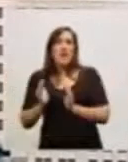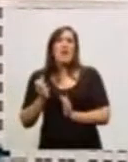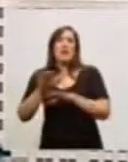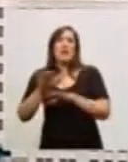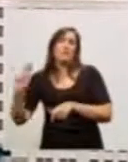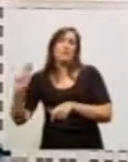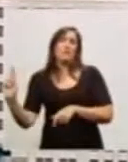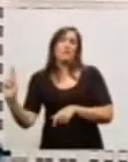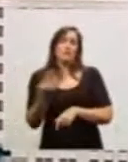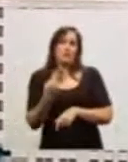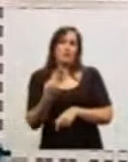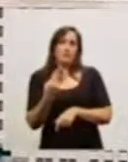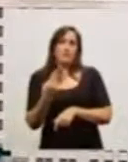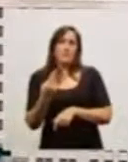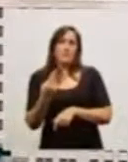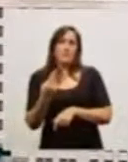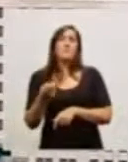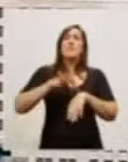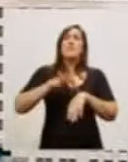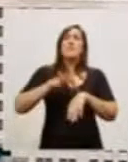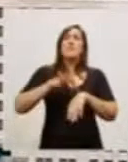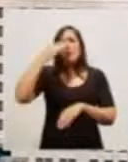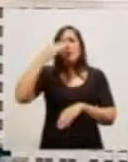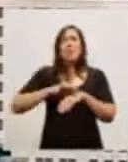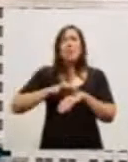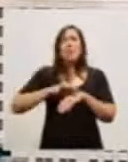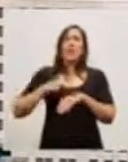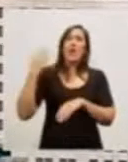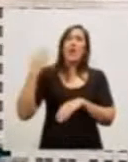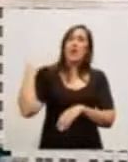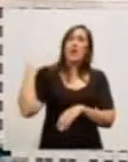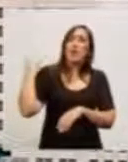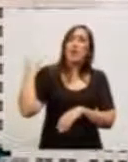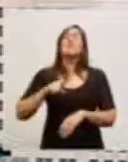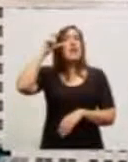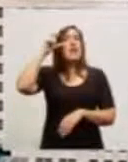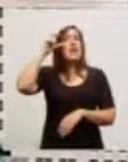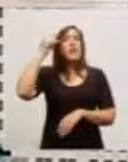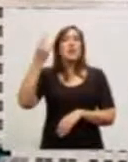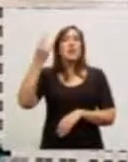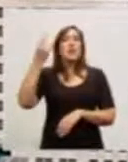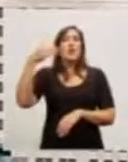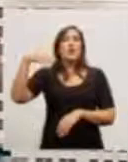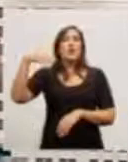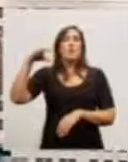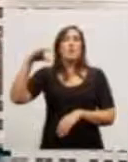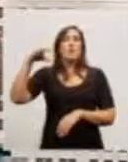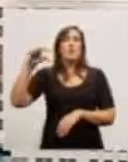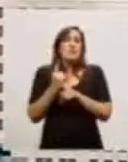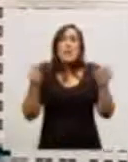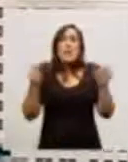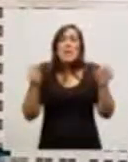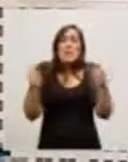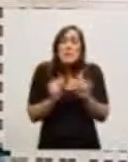impacto de las neumonías de la vacuna contra el neumococo, una cosa que era terrible cuando llegaba el invierno, los